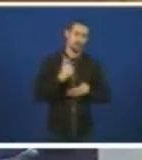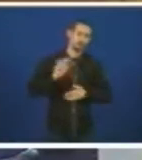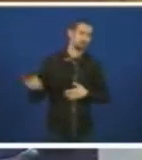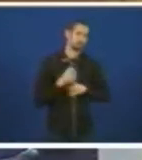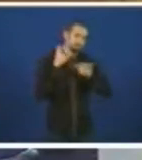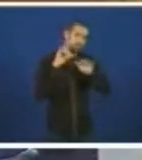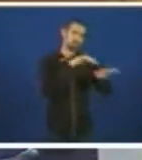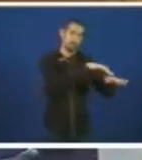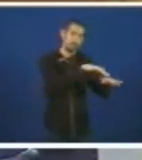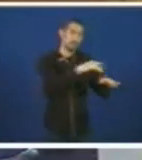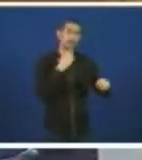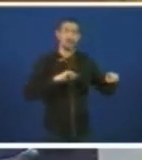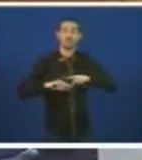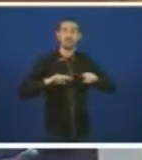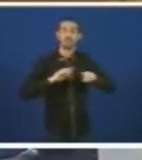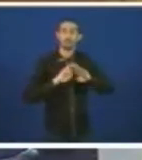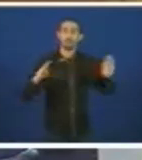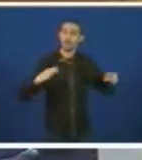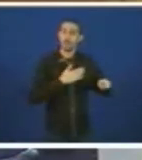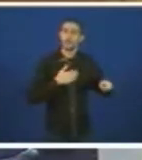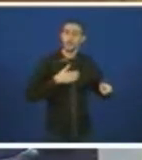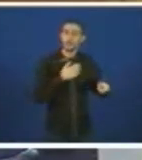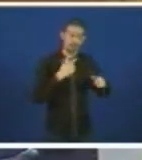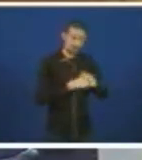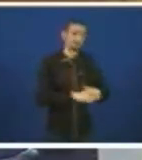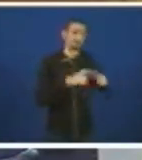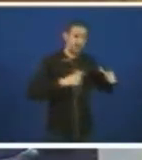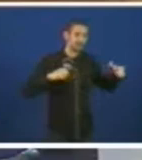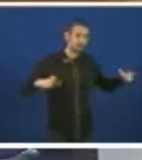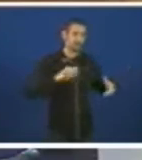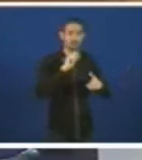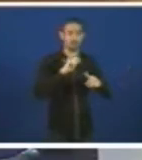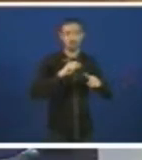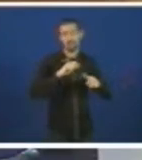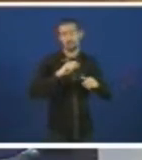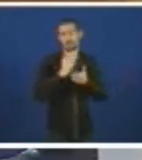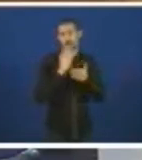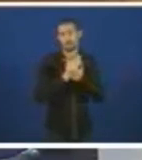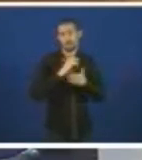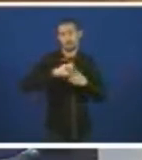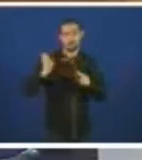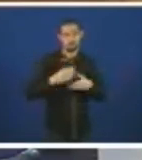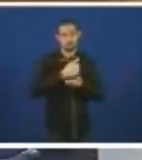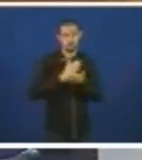intención de Povisa de realizar unha importante ampliación das súas instalacións ao abeiro